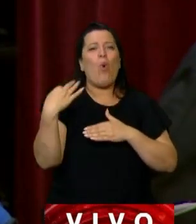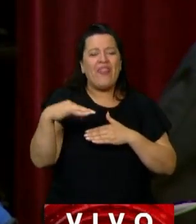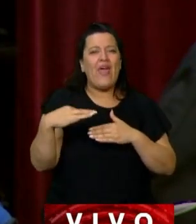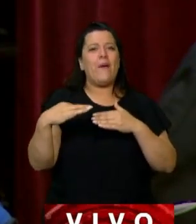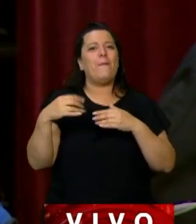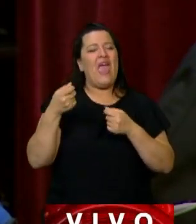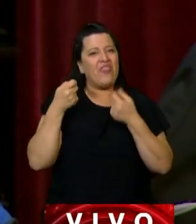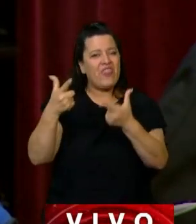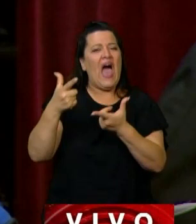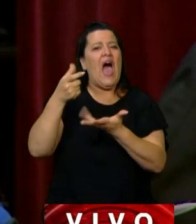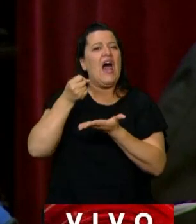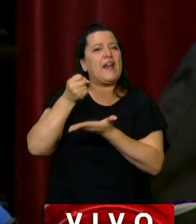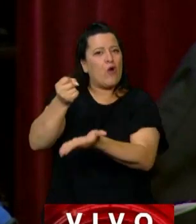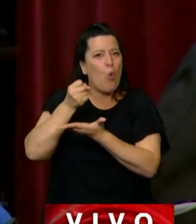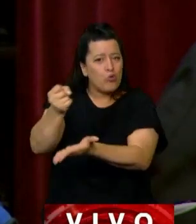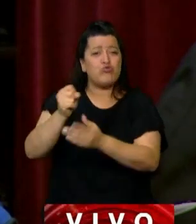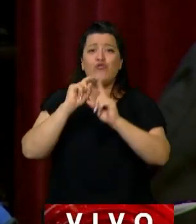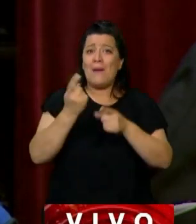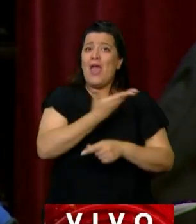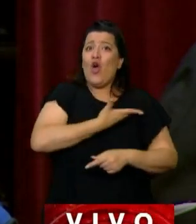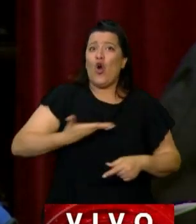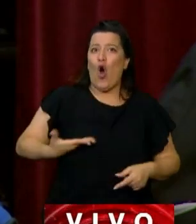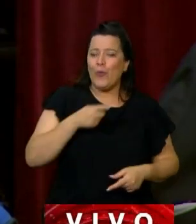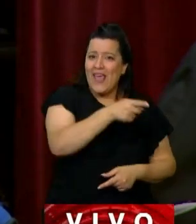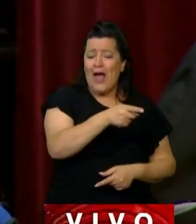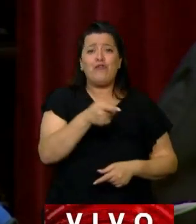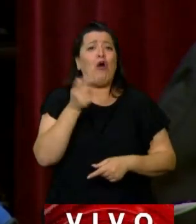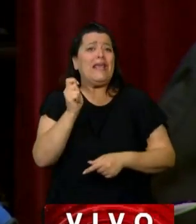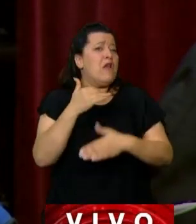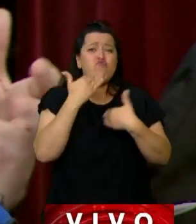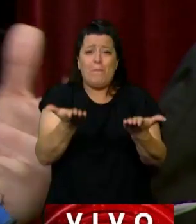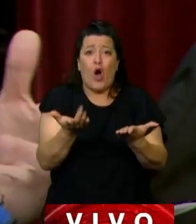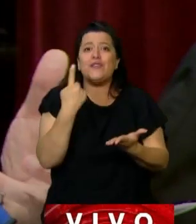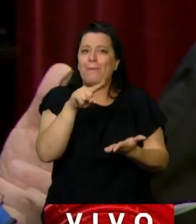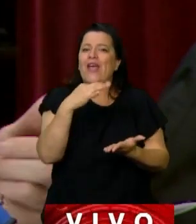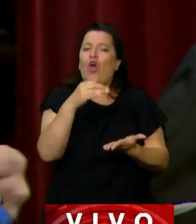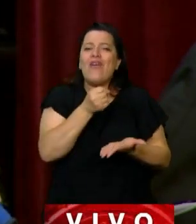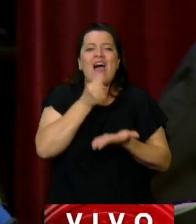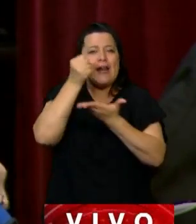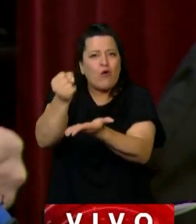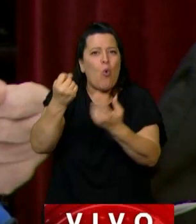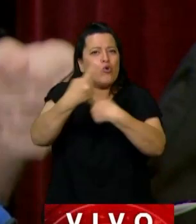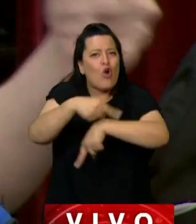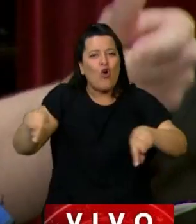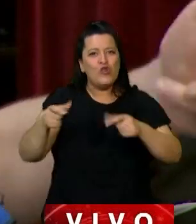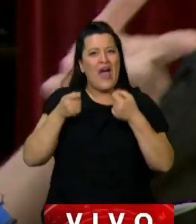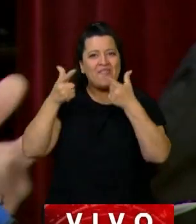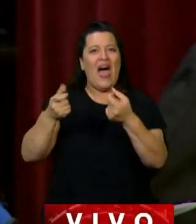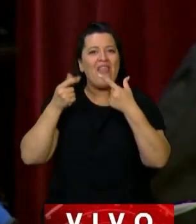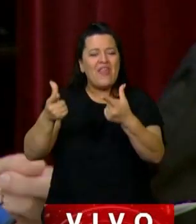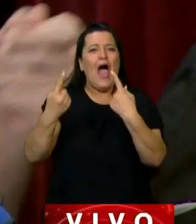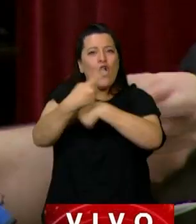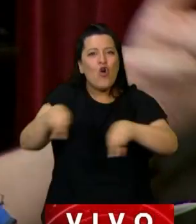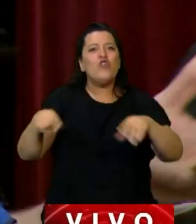recursos y que desde los gobiernos gobierne quien gobierne se lleven adelante los recursos